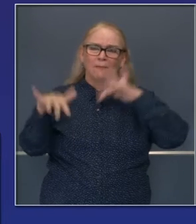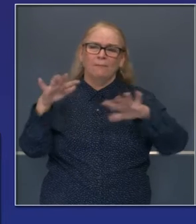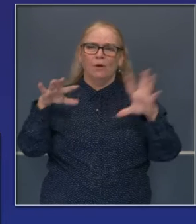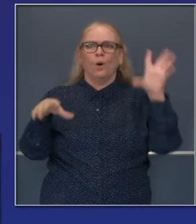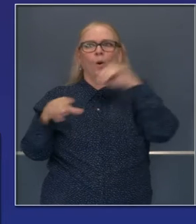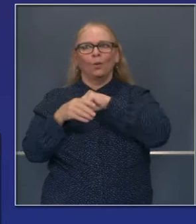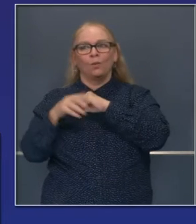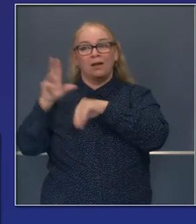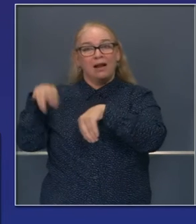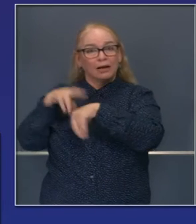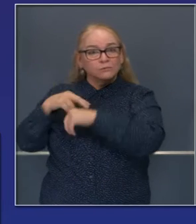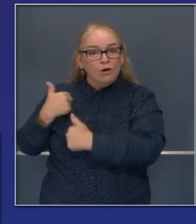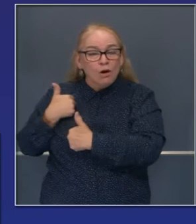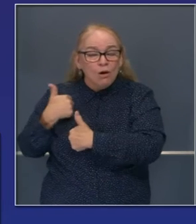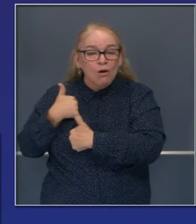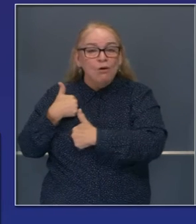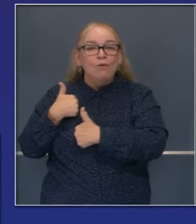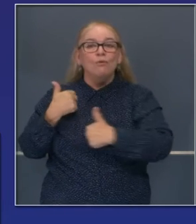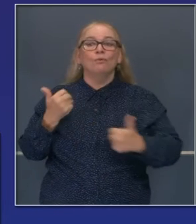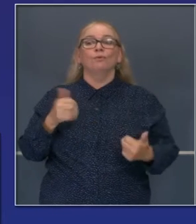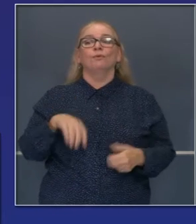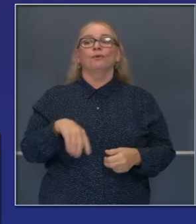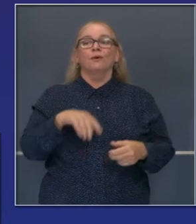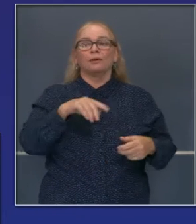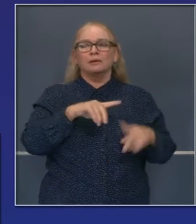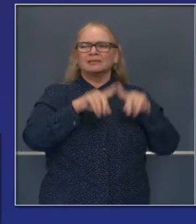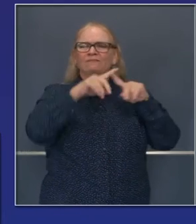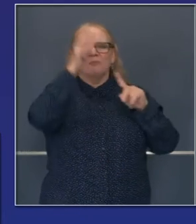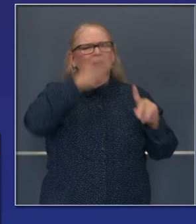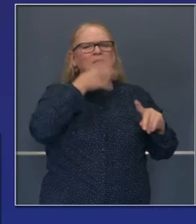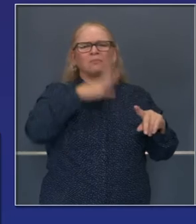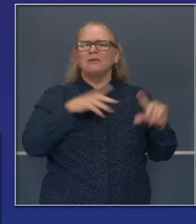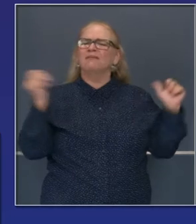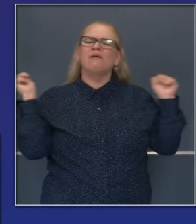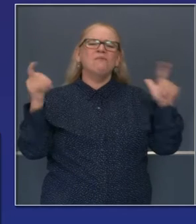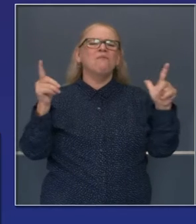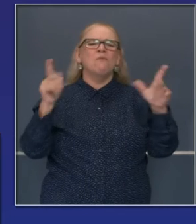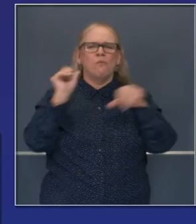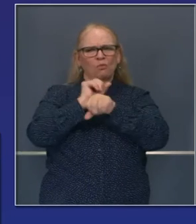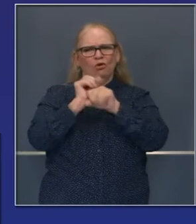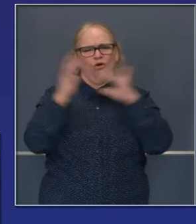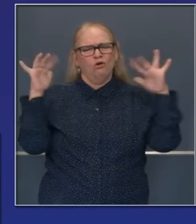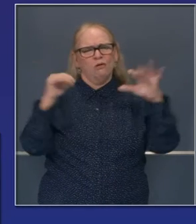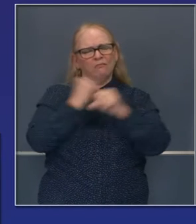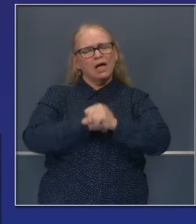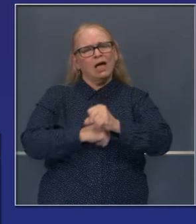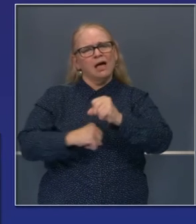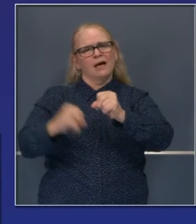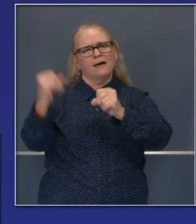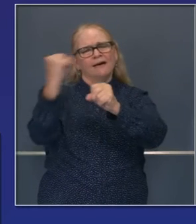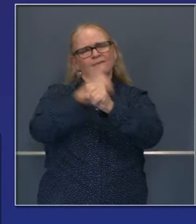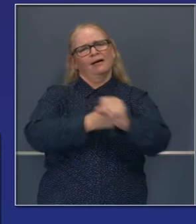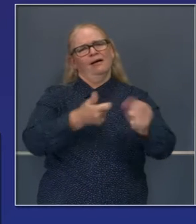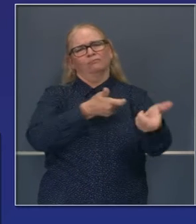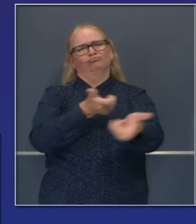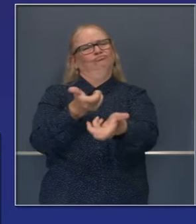país, incluyendo la Guardia Nacional. Hombres y mujeres a lo ancho de Estados Unidos que ayudan a apoyar nuestros esfuerzos.